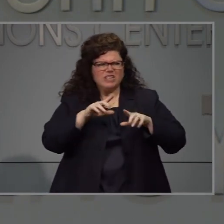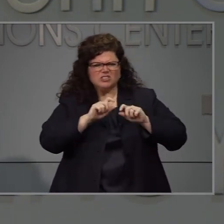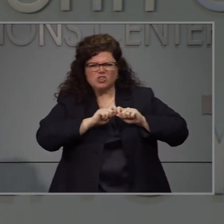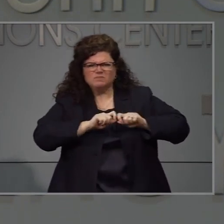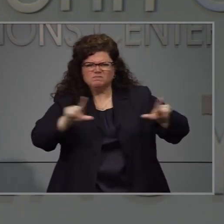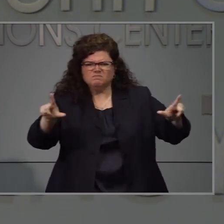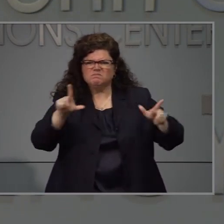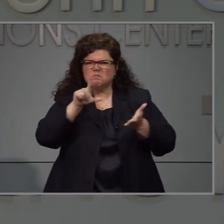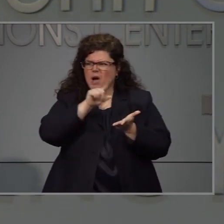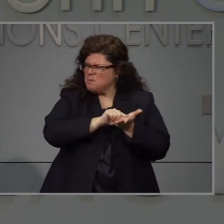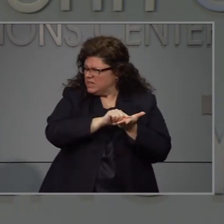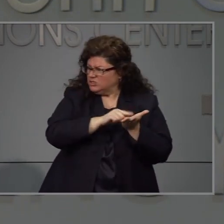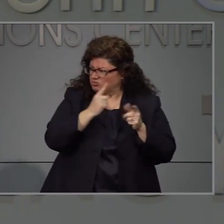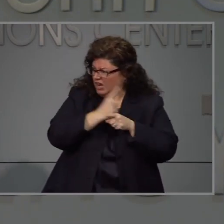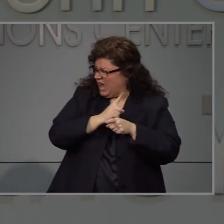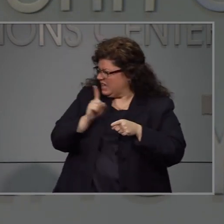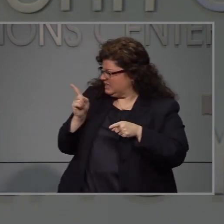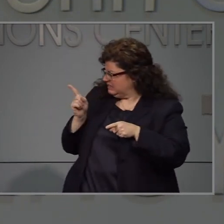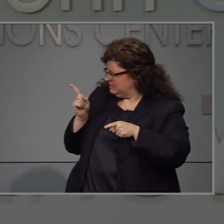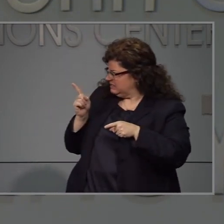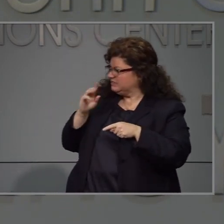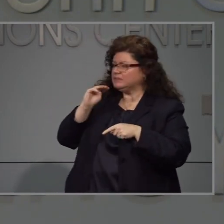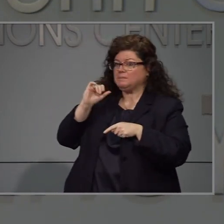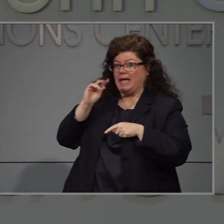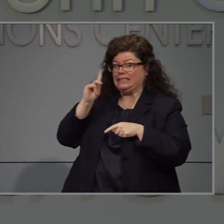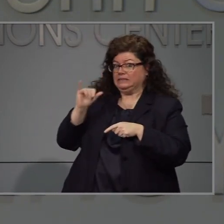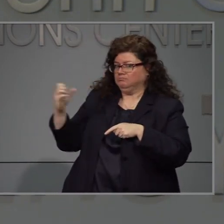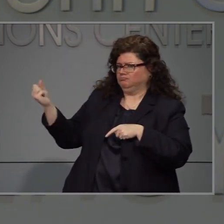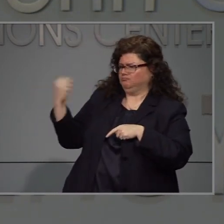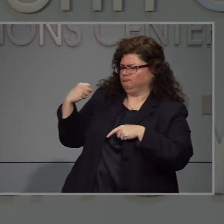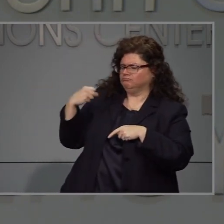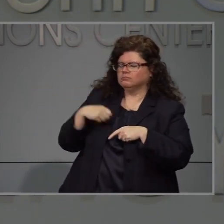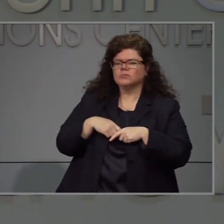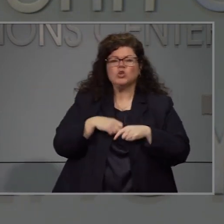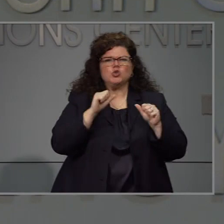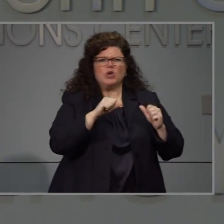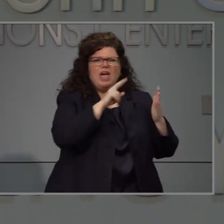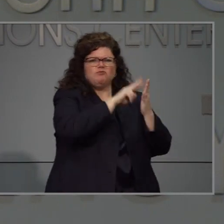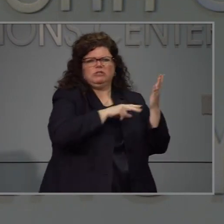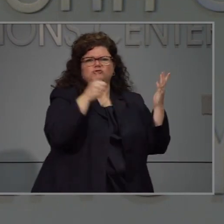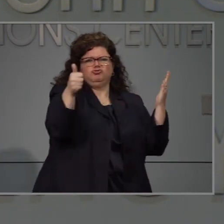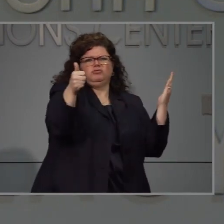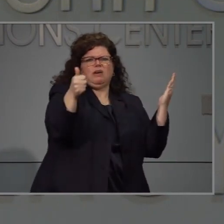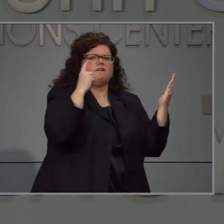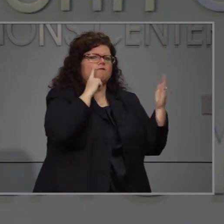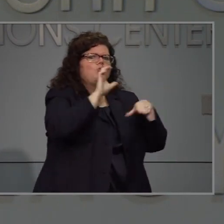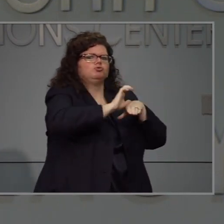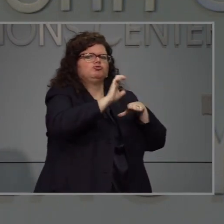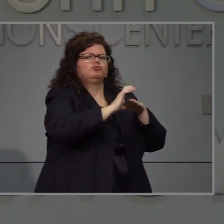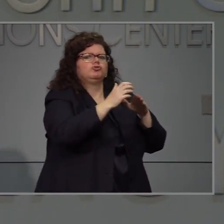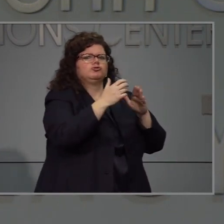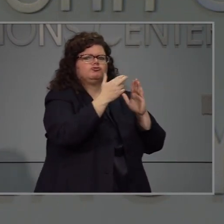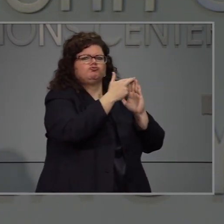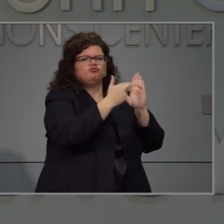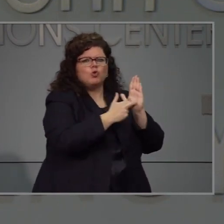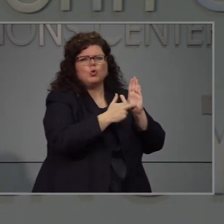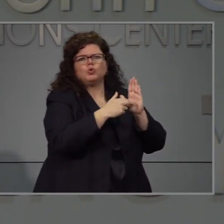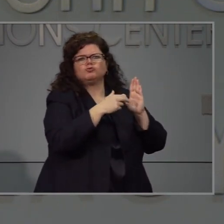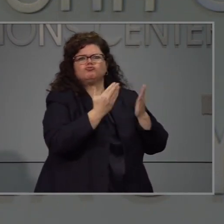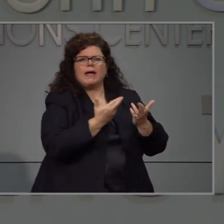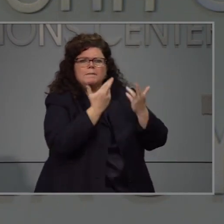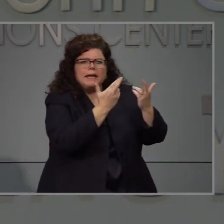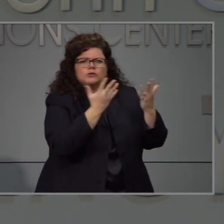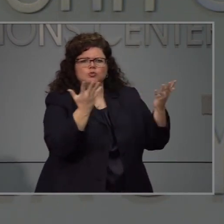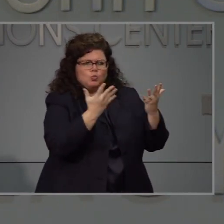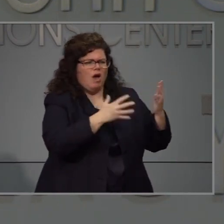creo que le voy a permitir a Mandy que conteste esto y le voy a pedir que también analice cuál es la guía para los